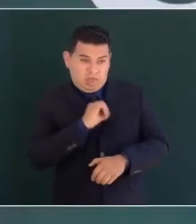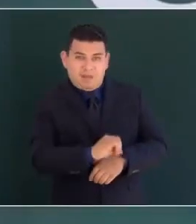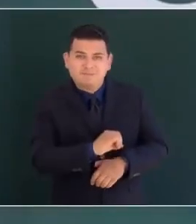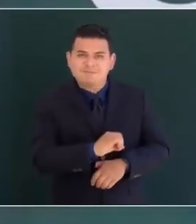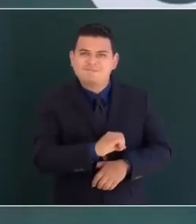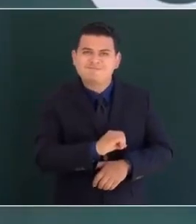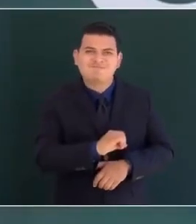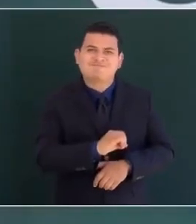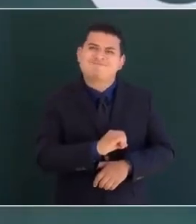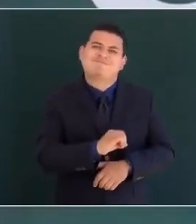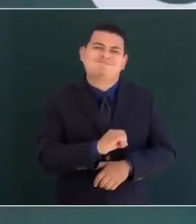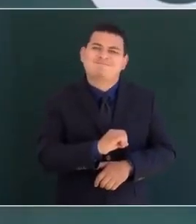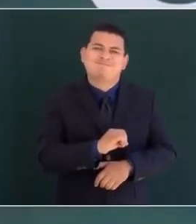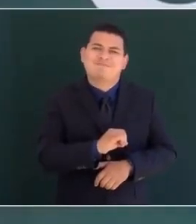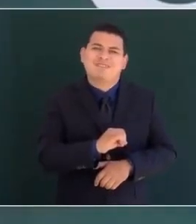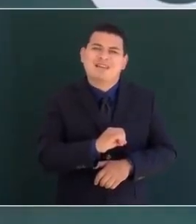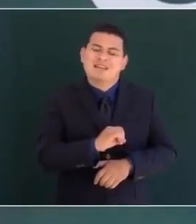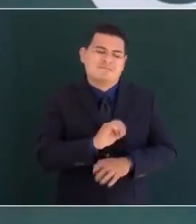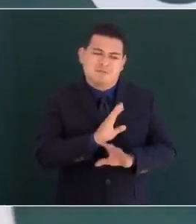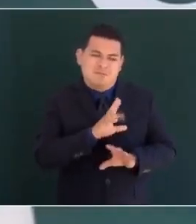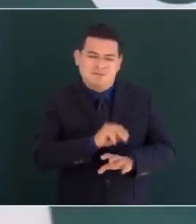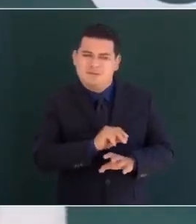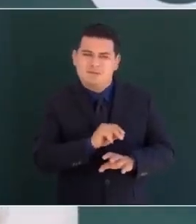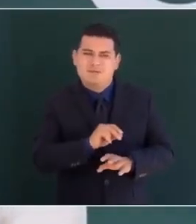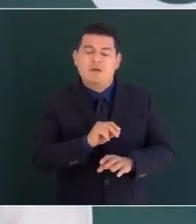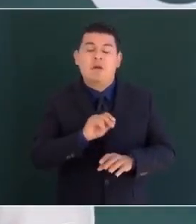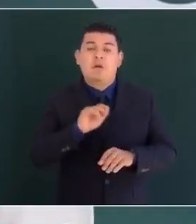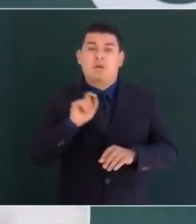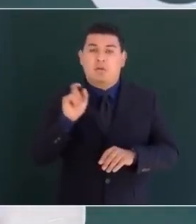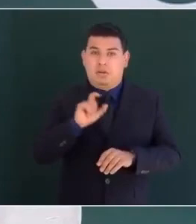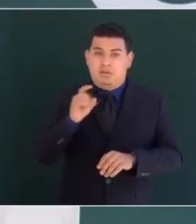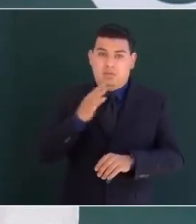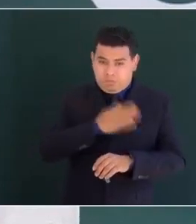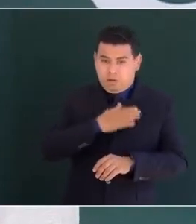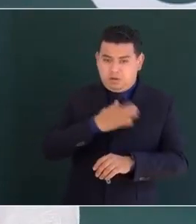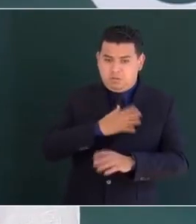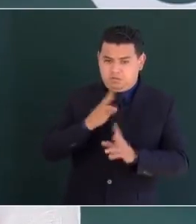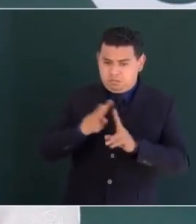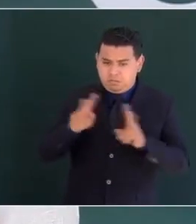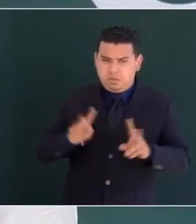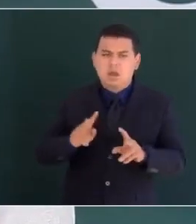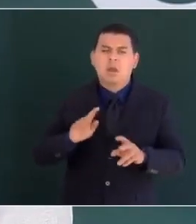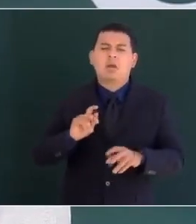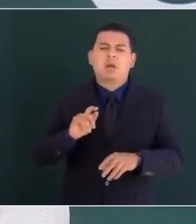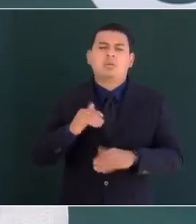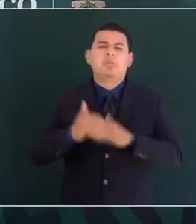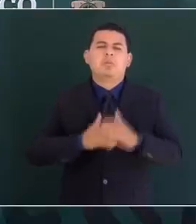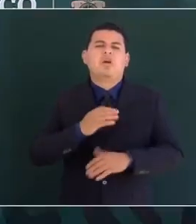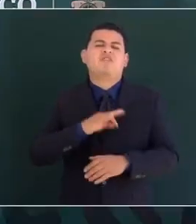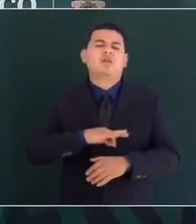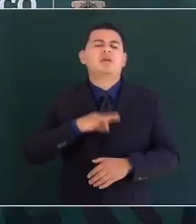que sólo siendo buenos podemos ser felices